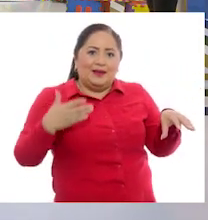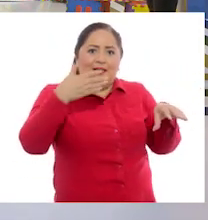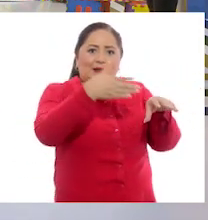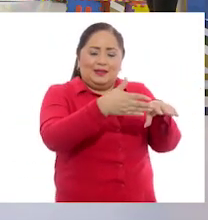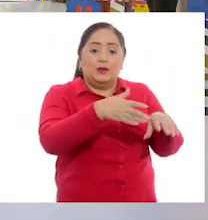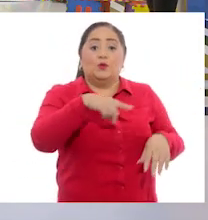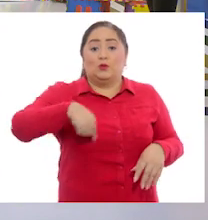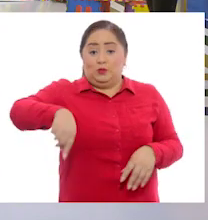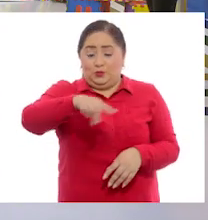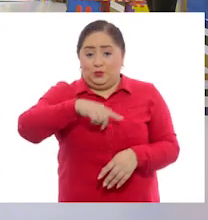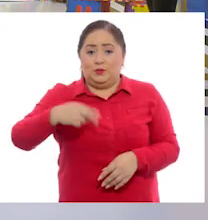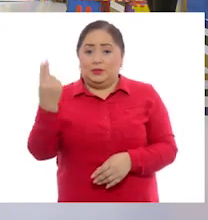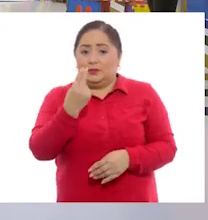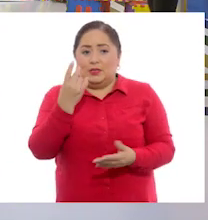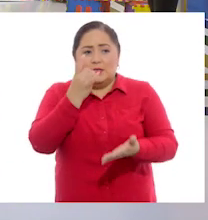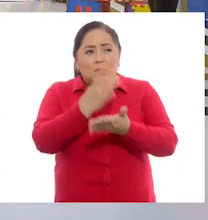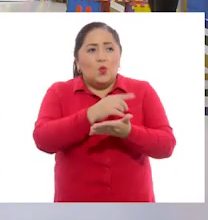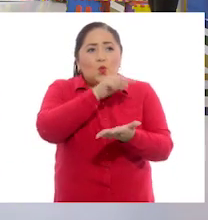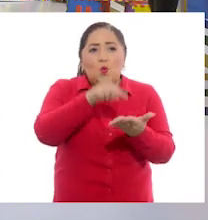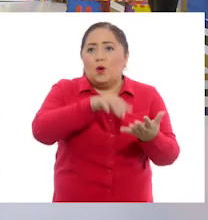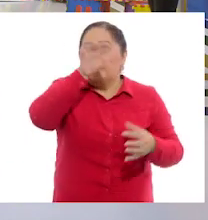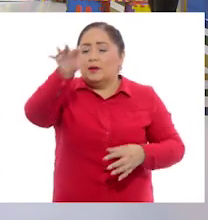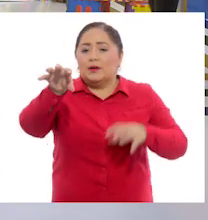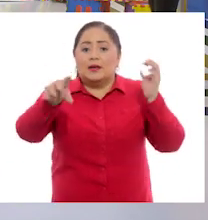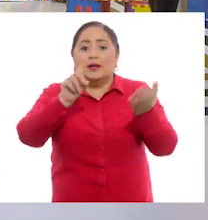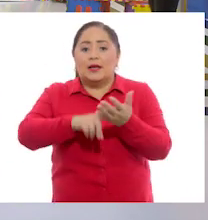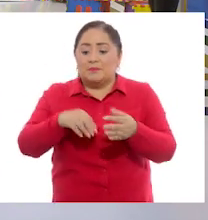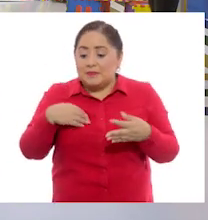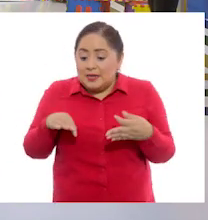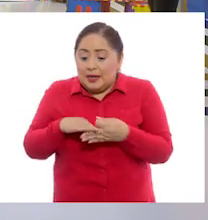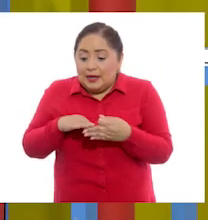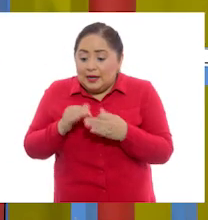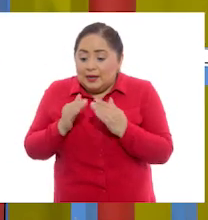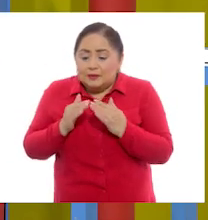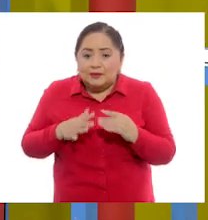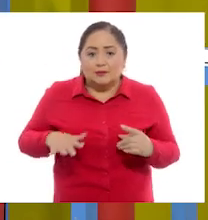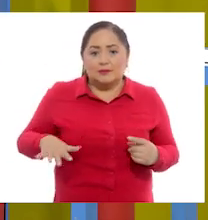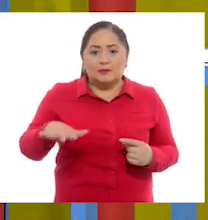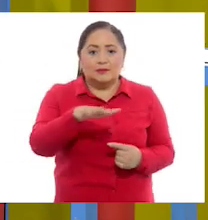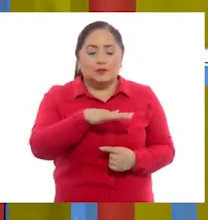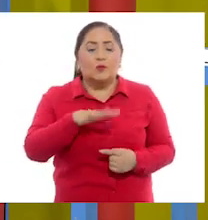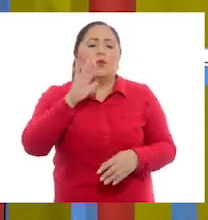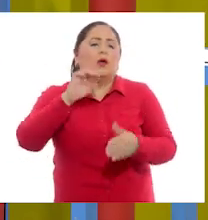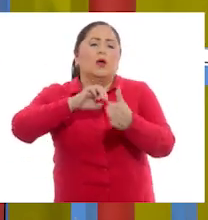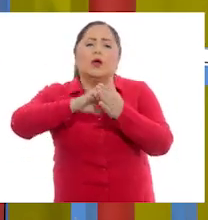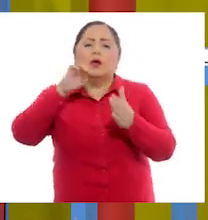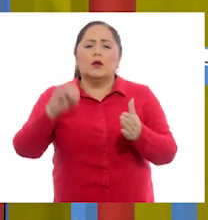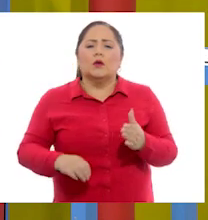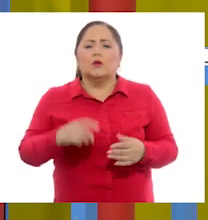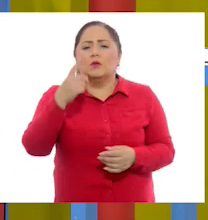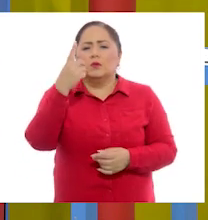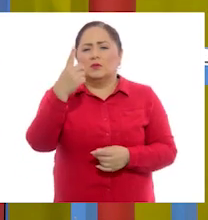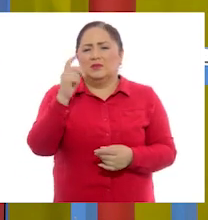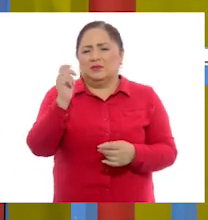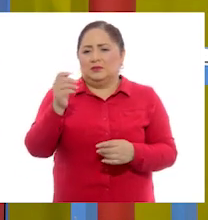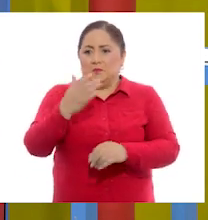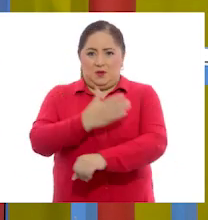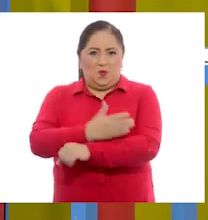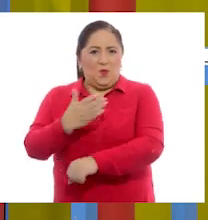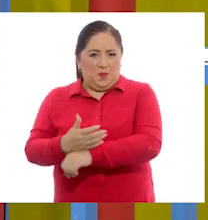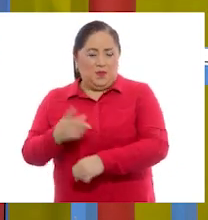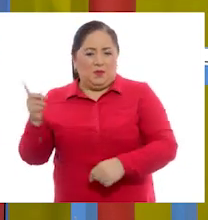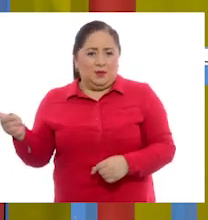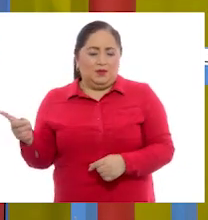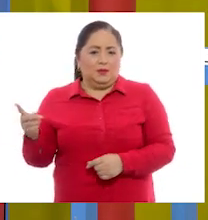Nosotros tenemos que ubicar los lugares de referencia que hay cerca de nuestra casa. Por ejemplo, una de nuestras compañeras